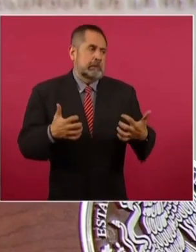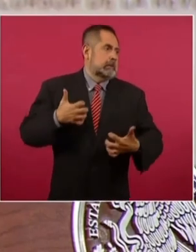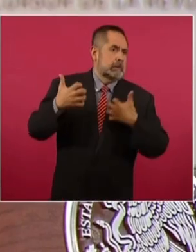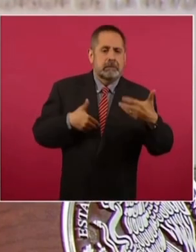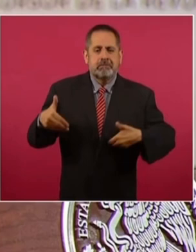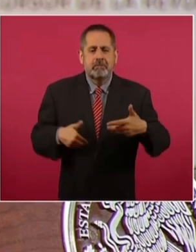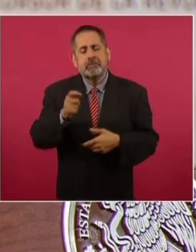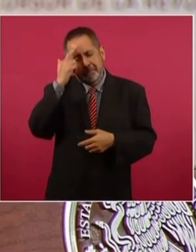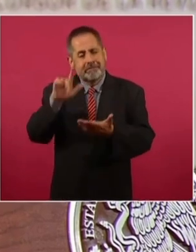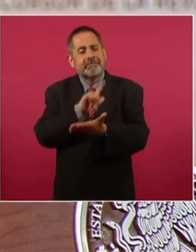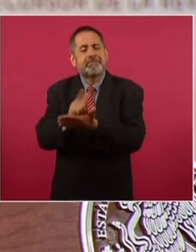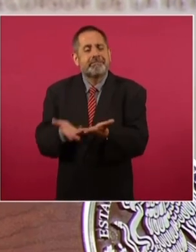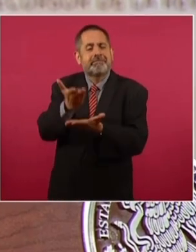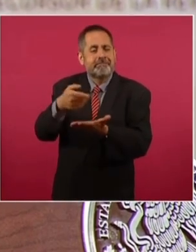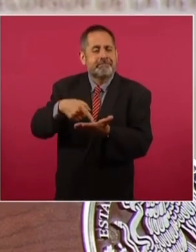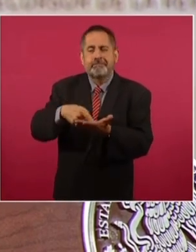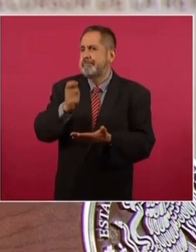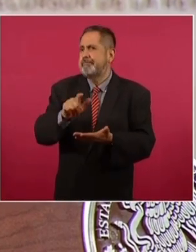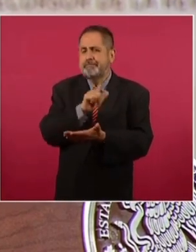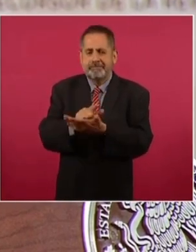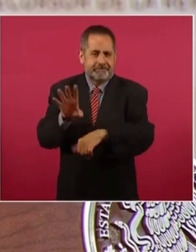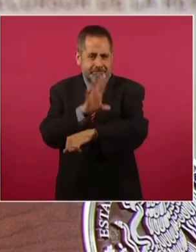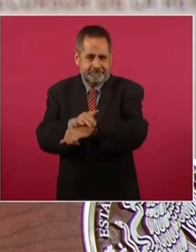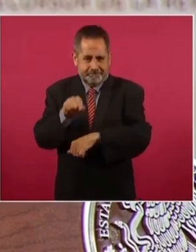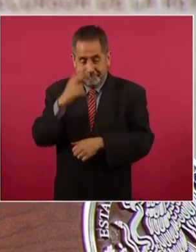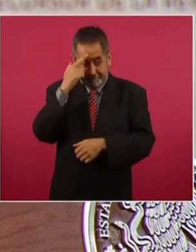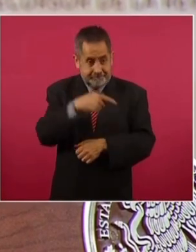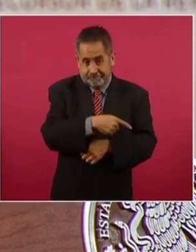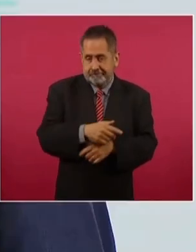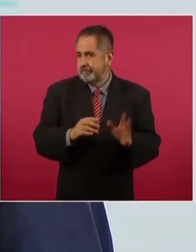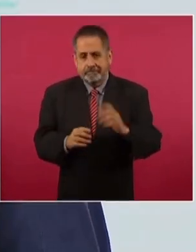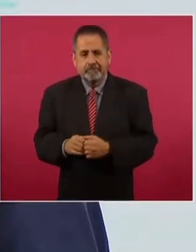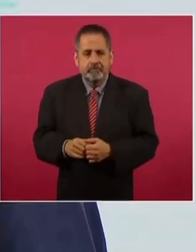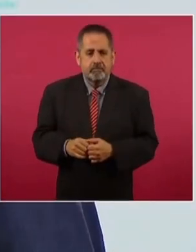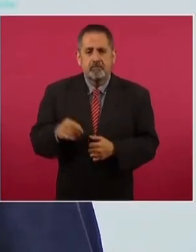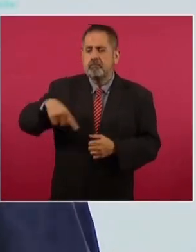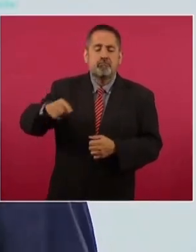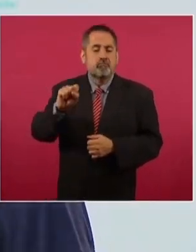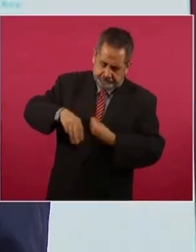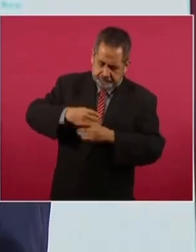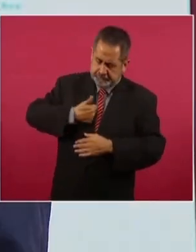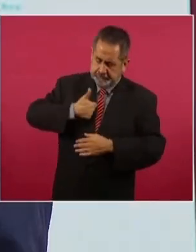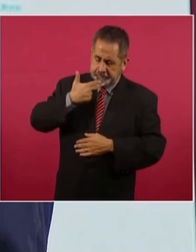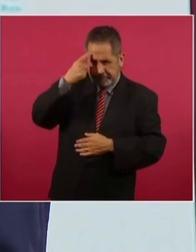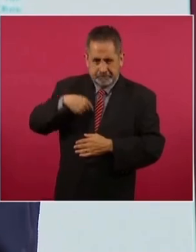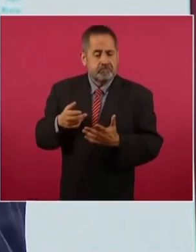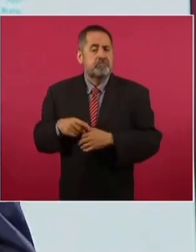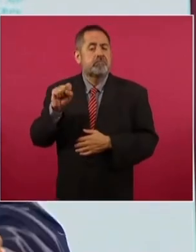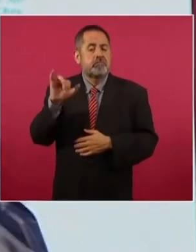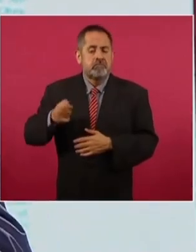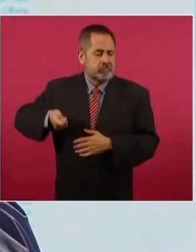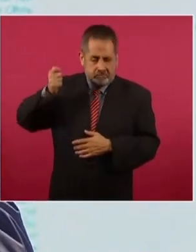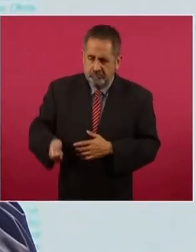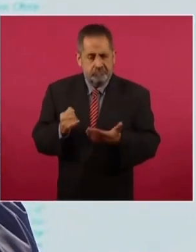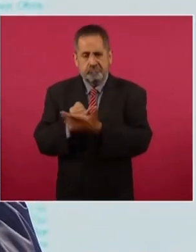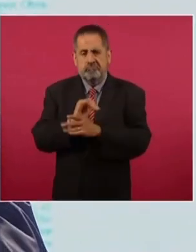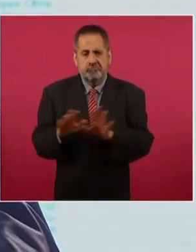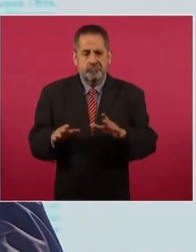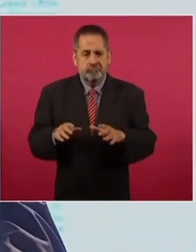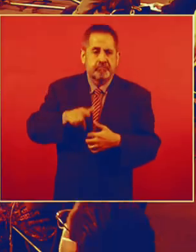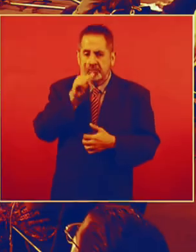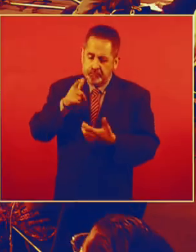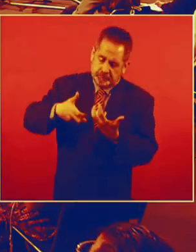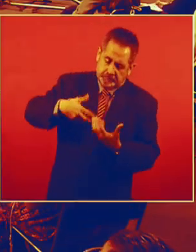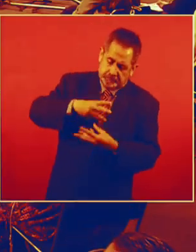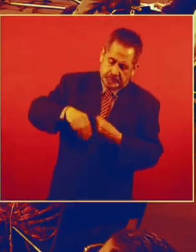lo de la ley eléctrica, sobre todo la resolución de la Corte. Y la Corte decide que el